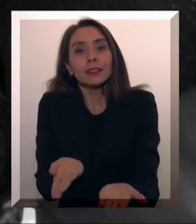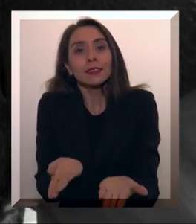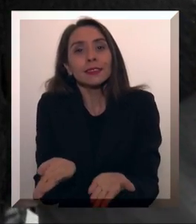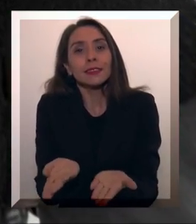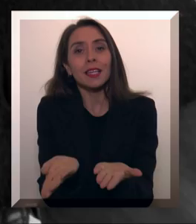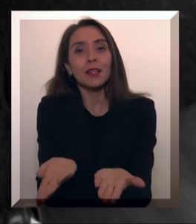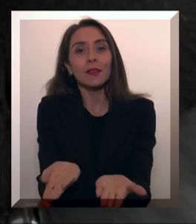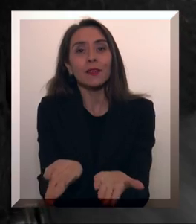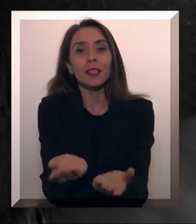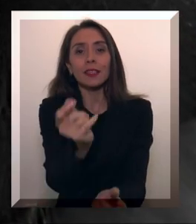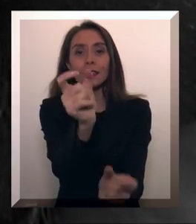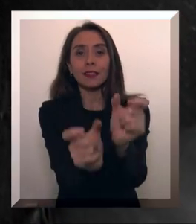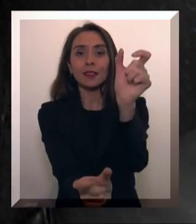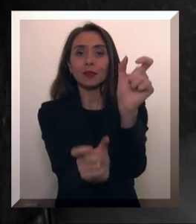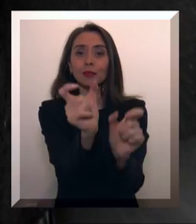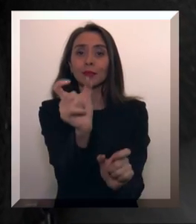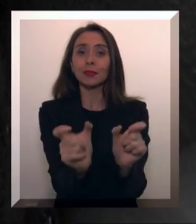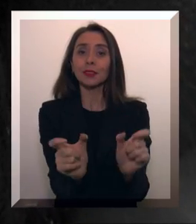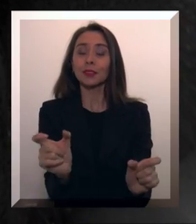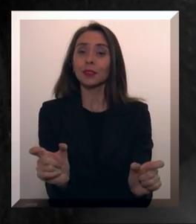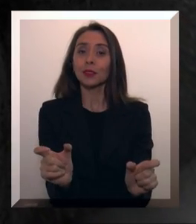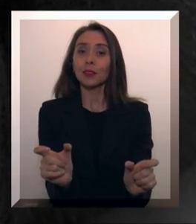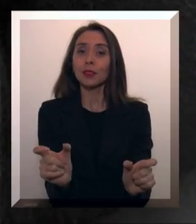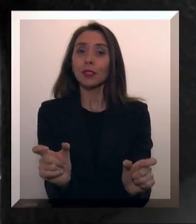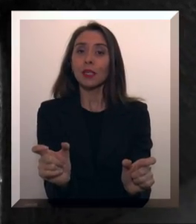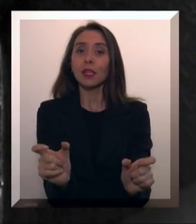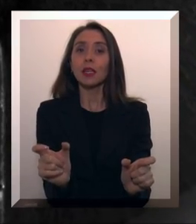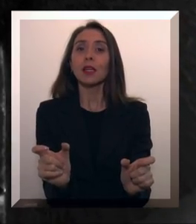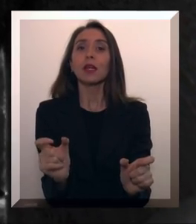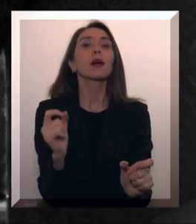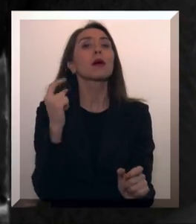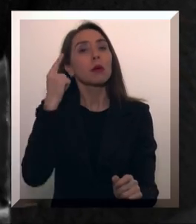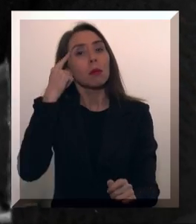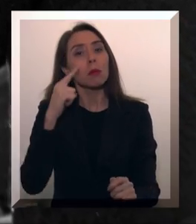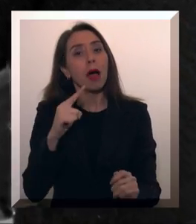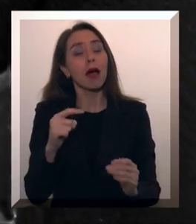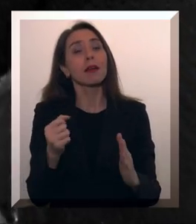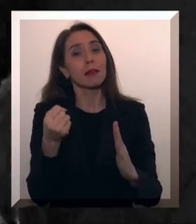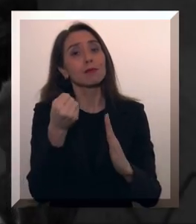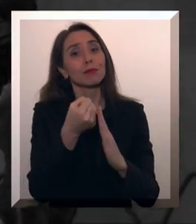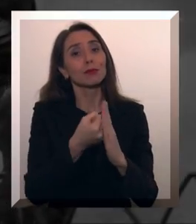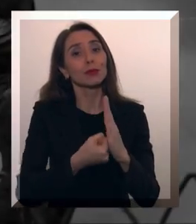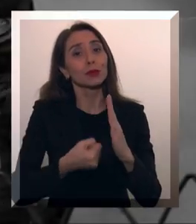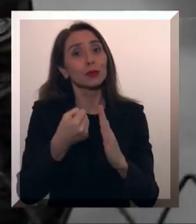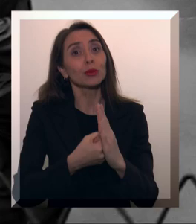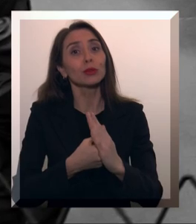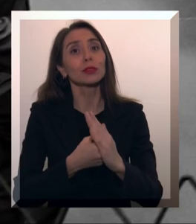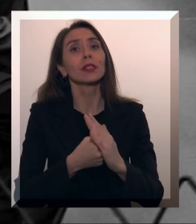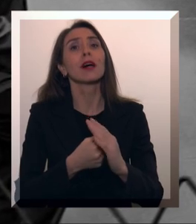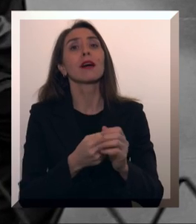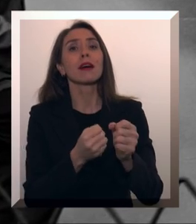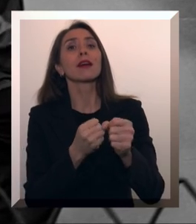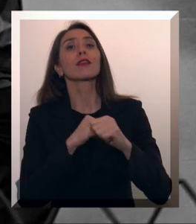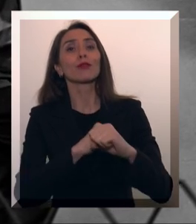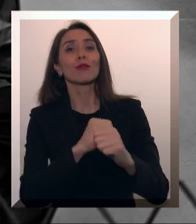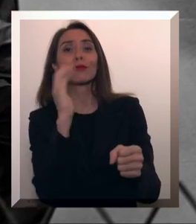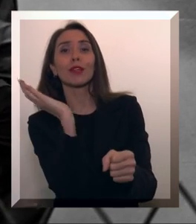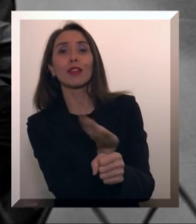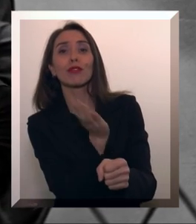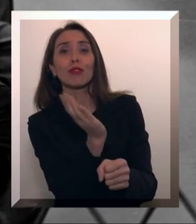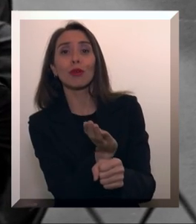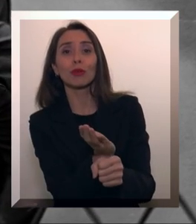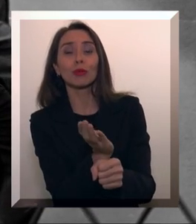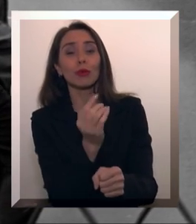de los demás para combatir la tortura